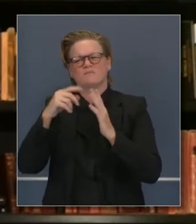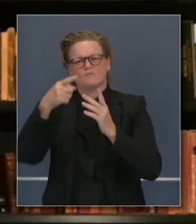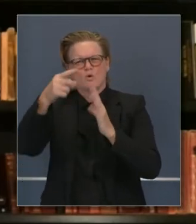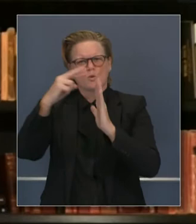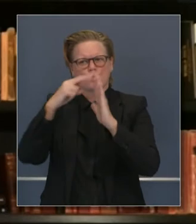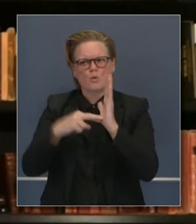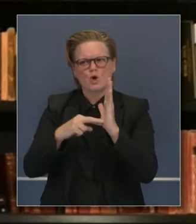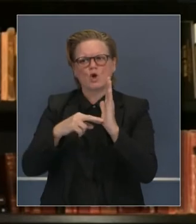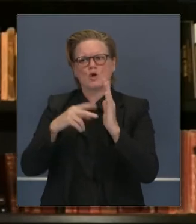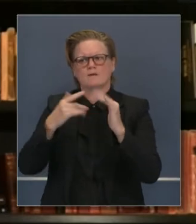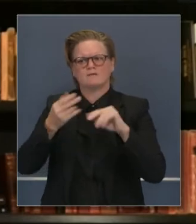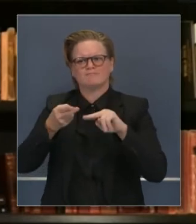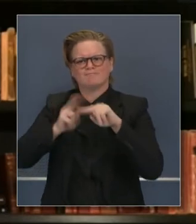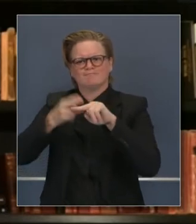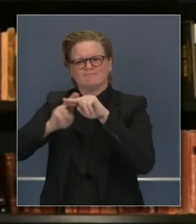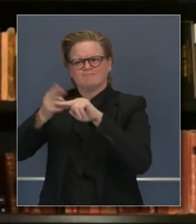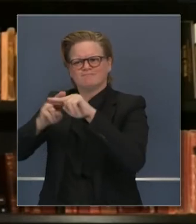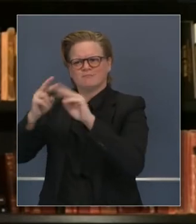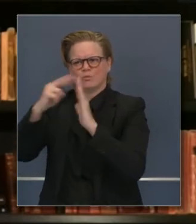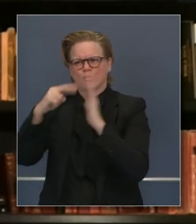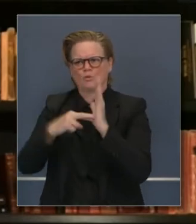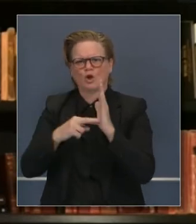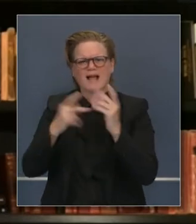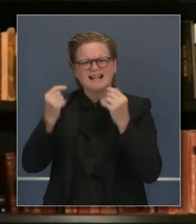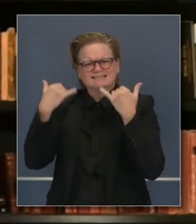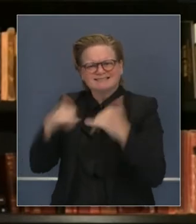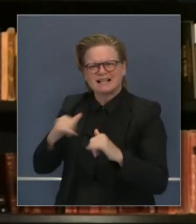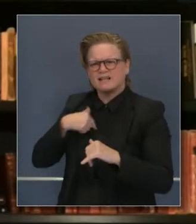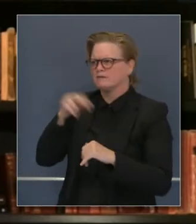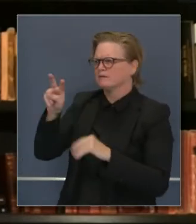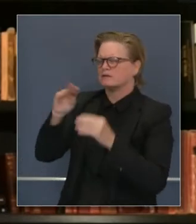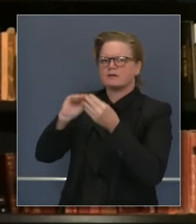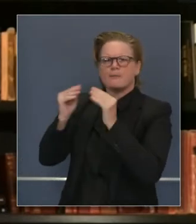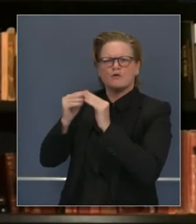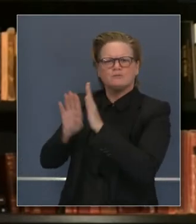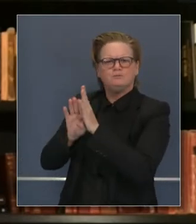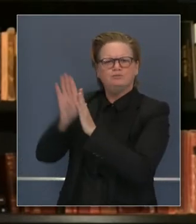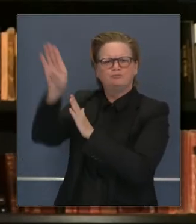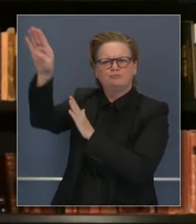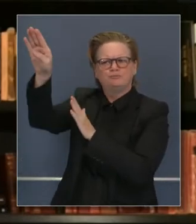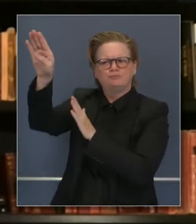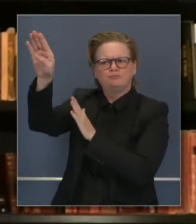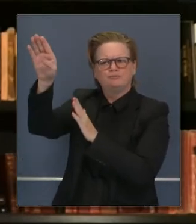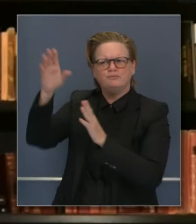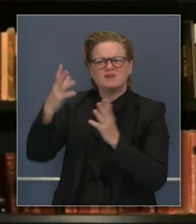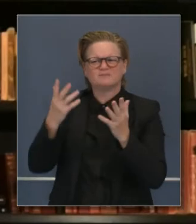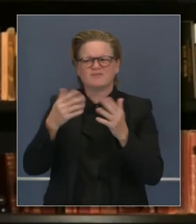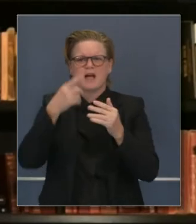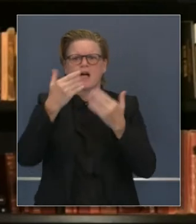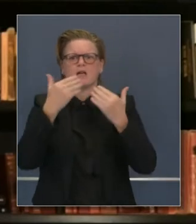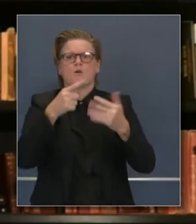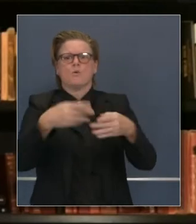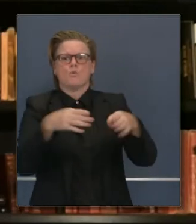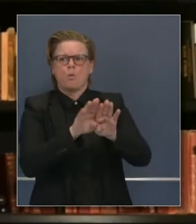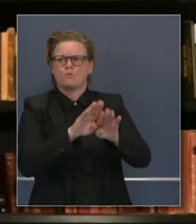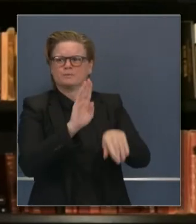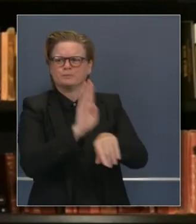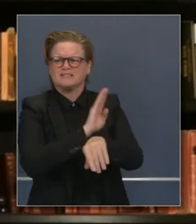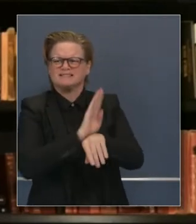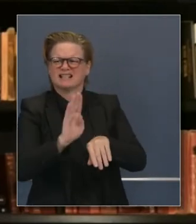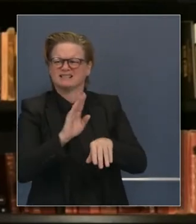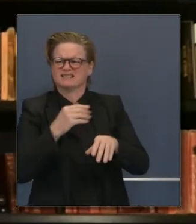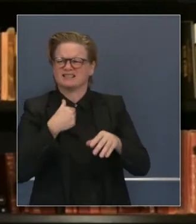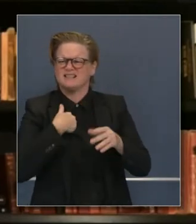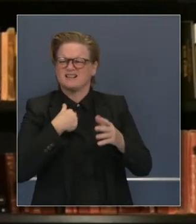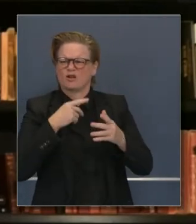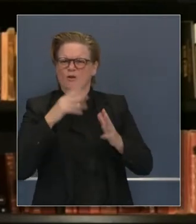las limitaciones o las restricciones. ¿Cómo está diciendo poner una orden y cerrar más negocios? ¿No animará eso a